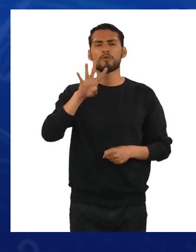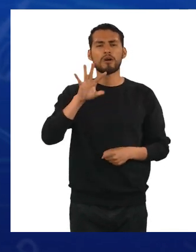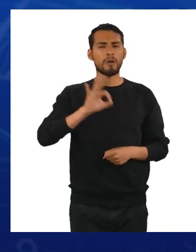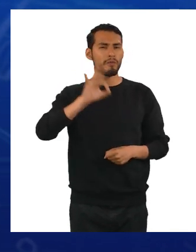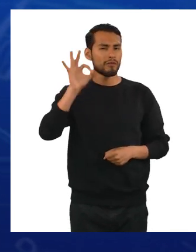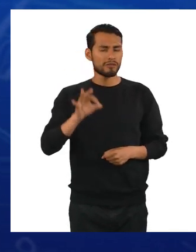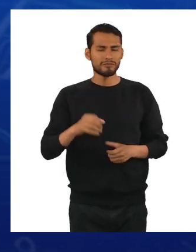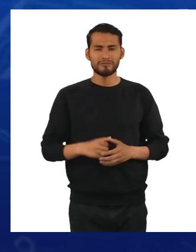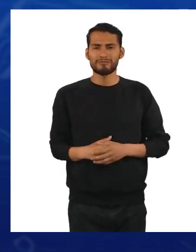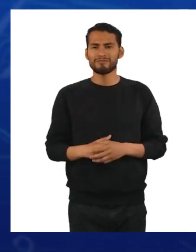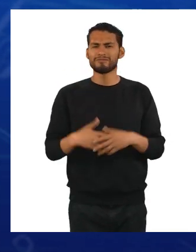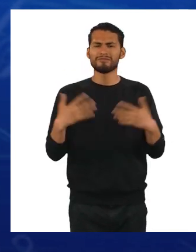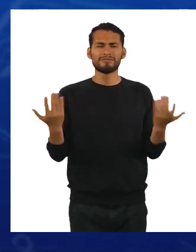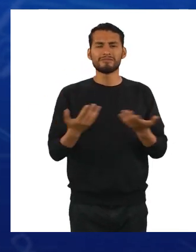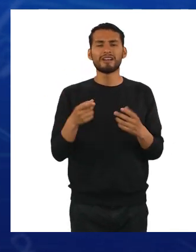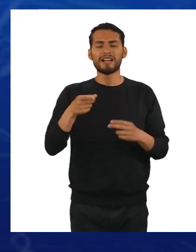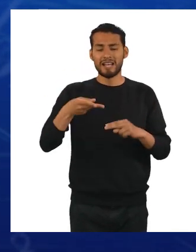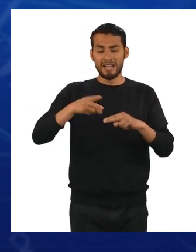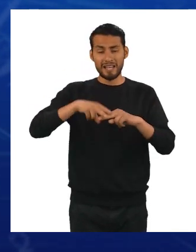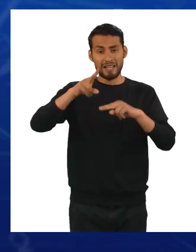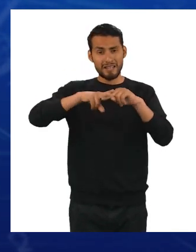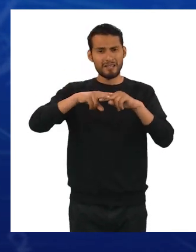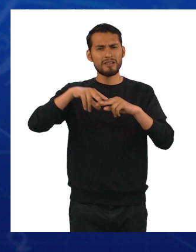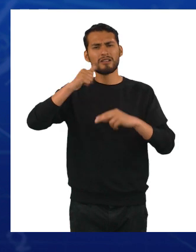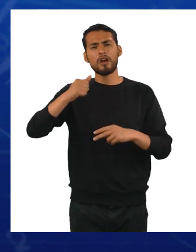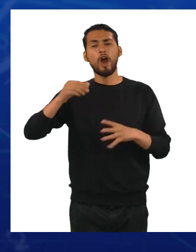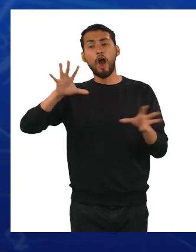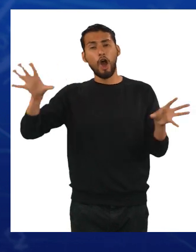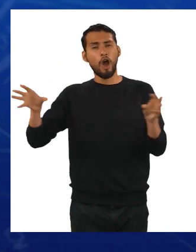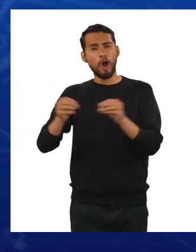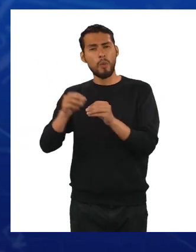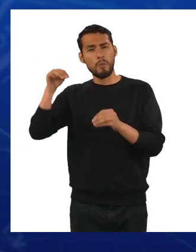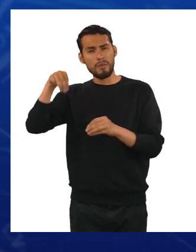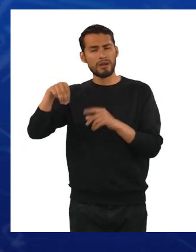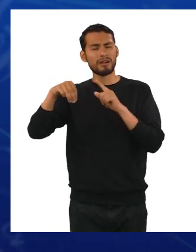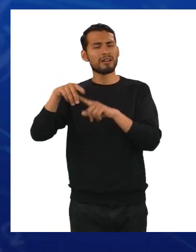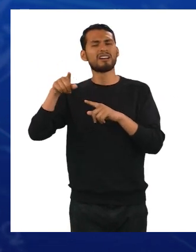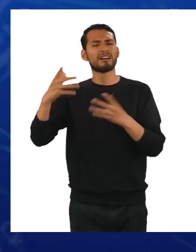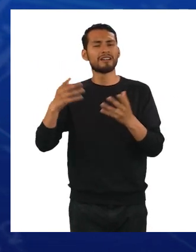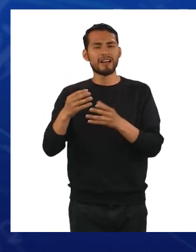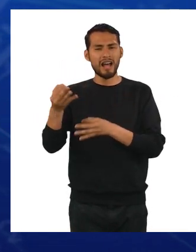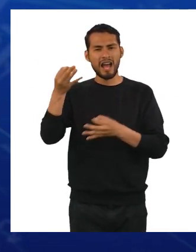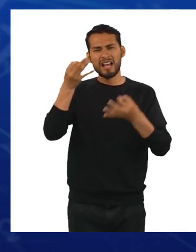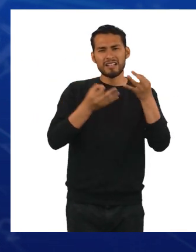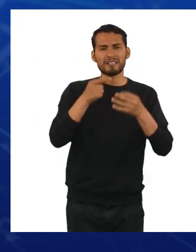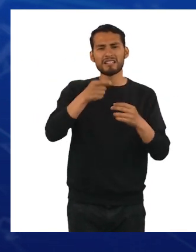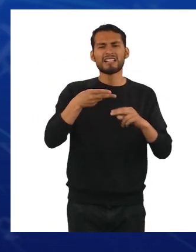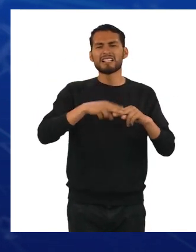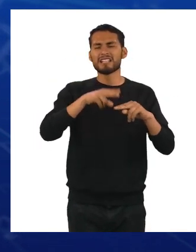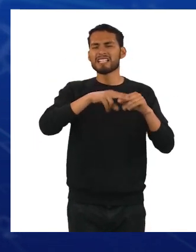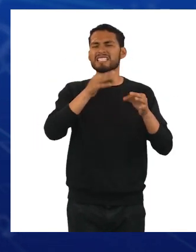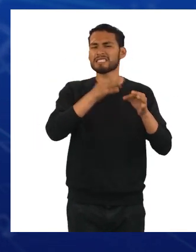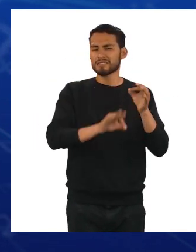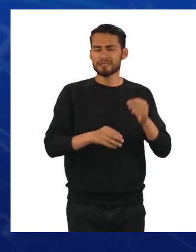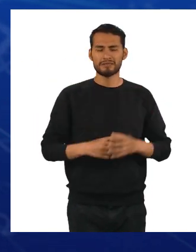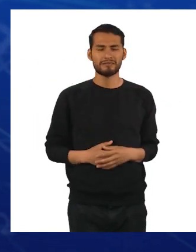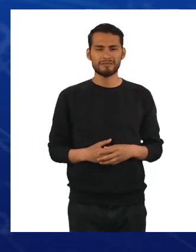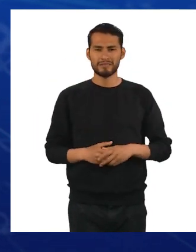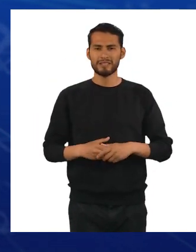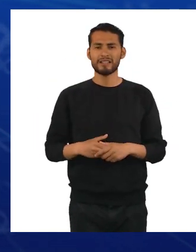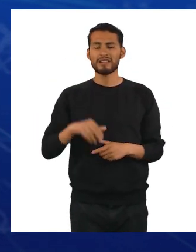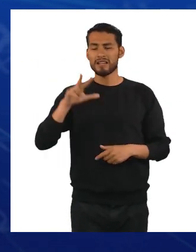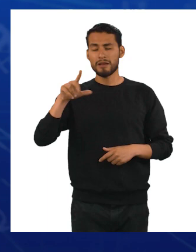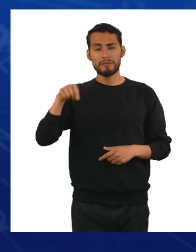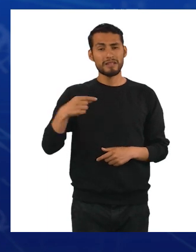Se pide calcular el interés y el monto final a interés simple. Un capital de 3